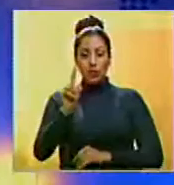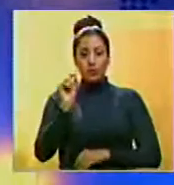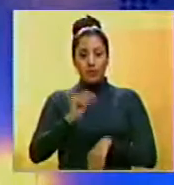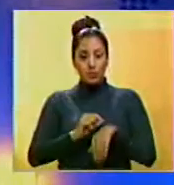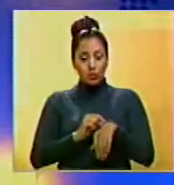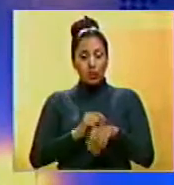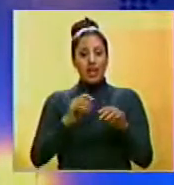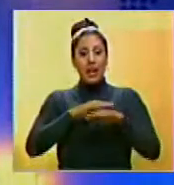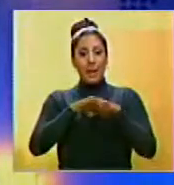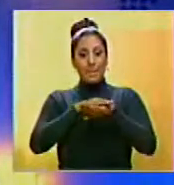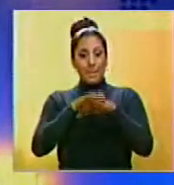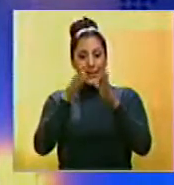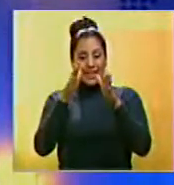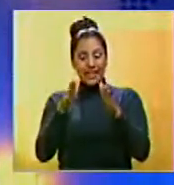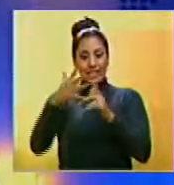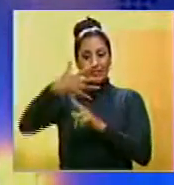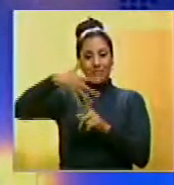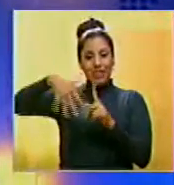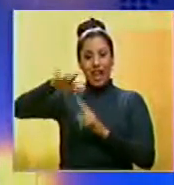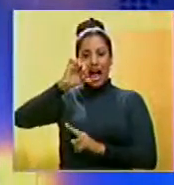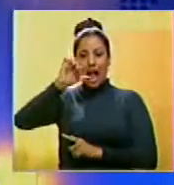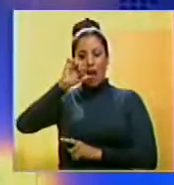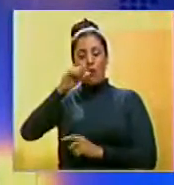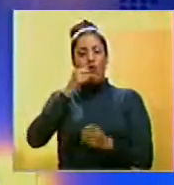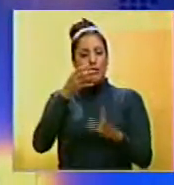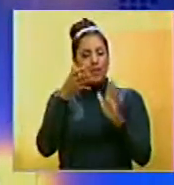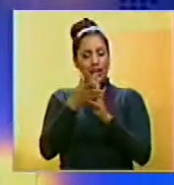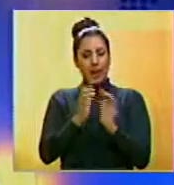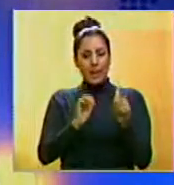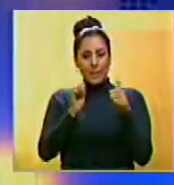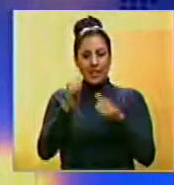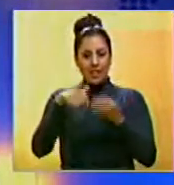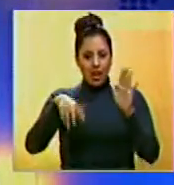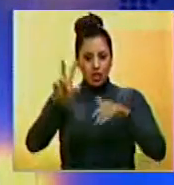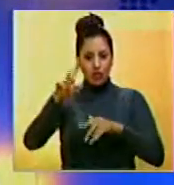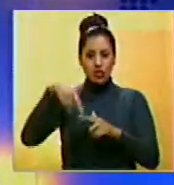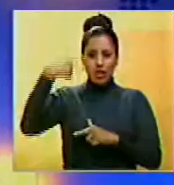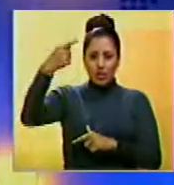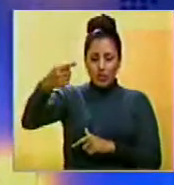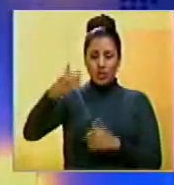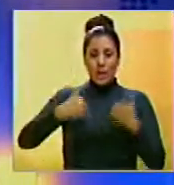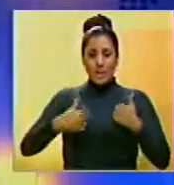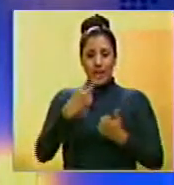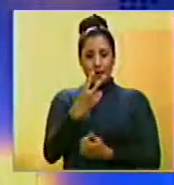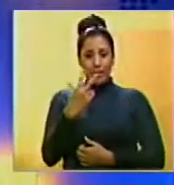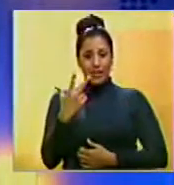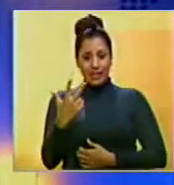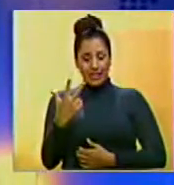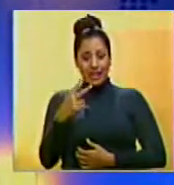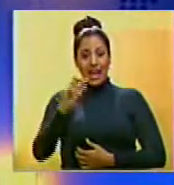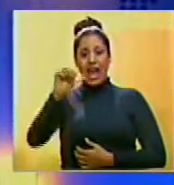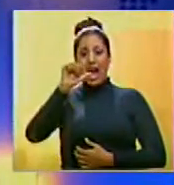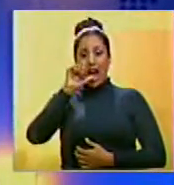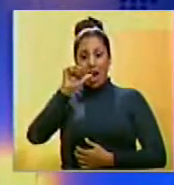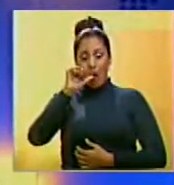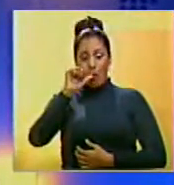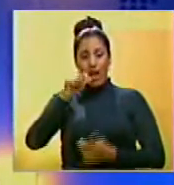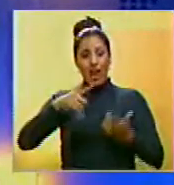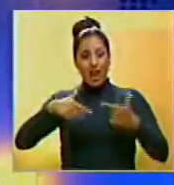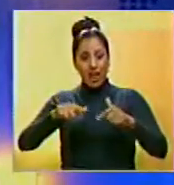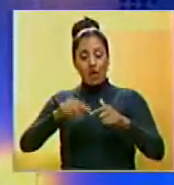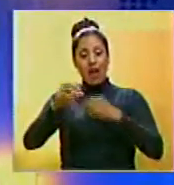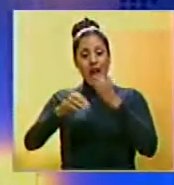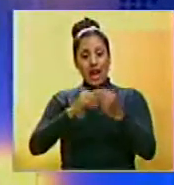El ministro de Ecosocialismo y Agua, Ernesto Paiva, informó que a partir del mediodía del próximo miércoles 23, Hidrocapital e Hidrolago